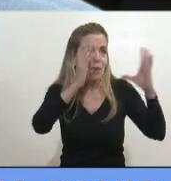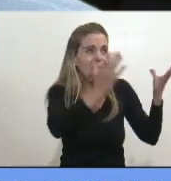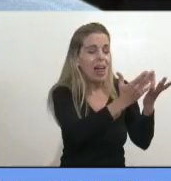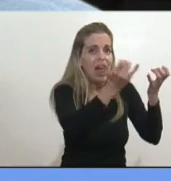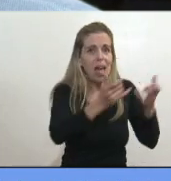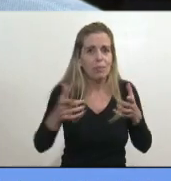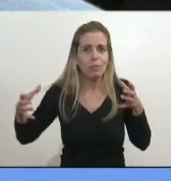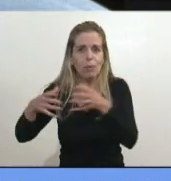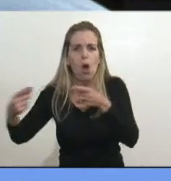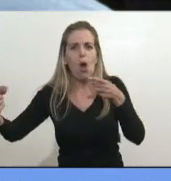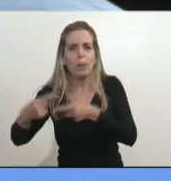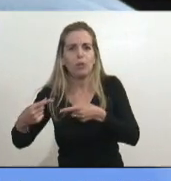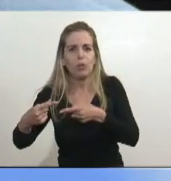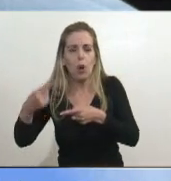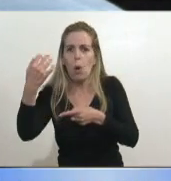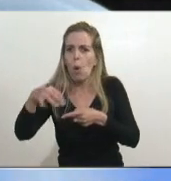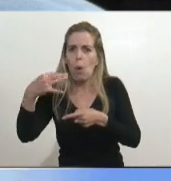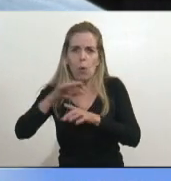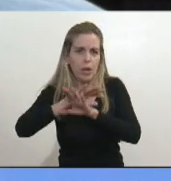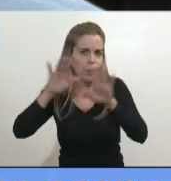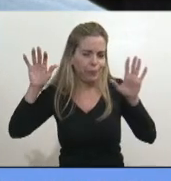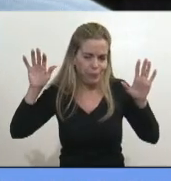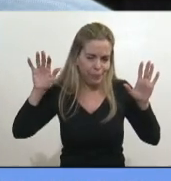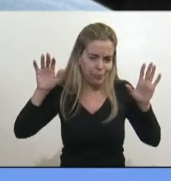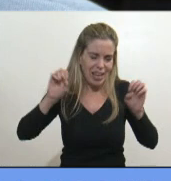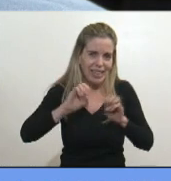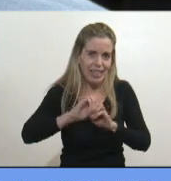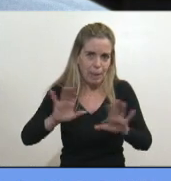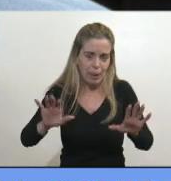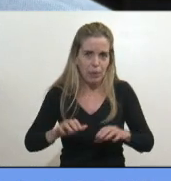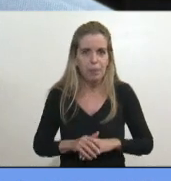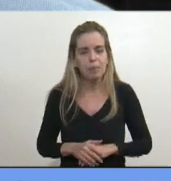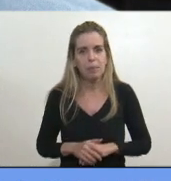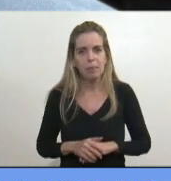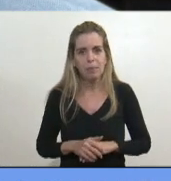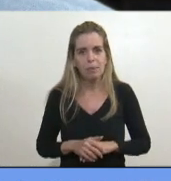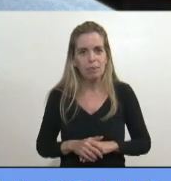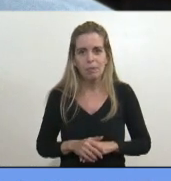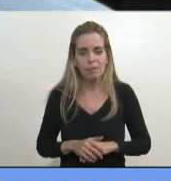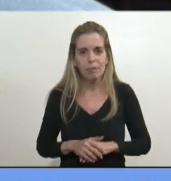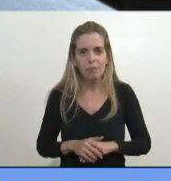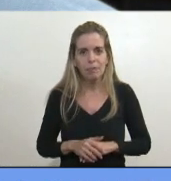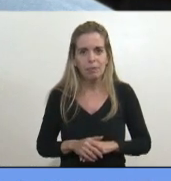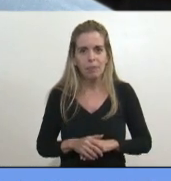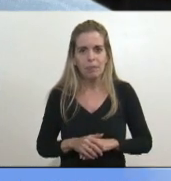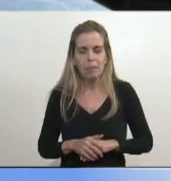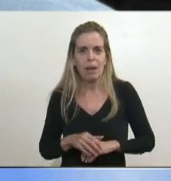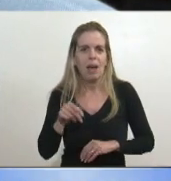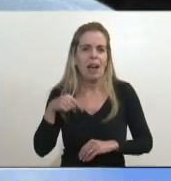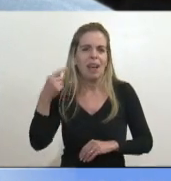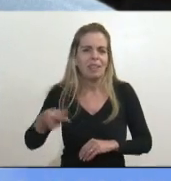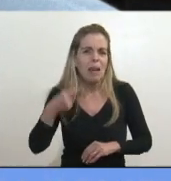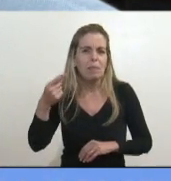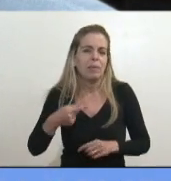Argentina, porque esto no es Balvin, esto no es, esto es cualquier cosa, este es palo porque boba, y palo porque no